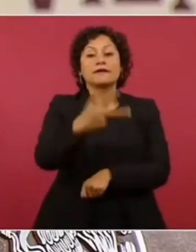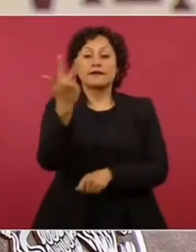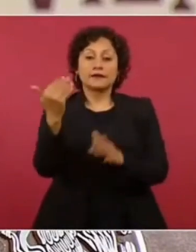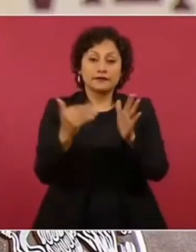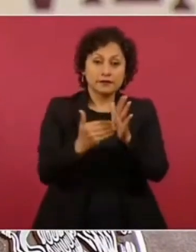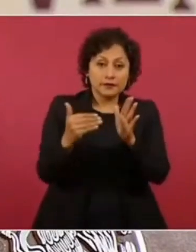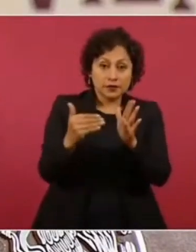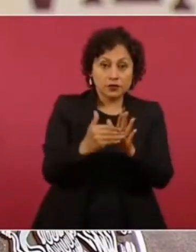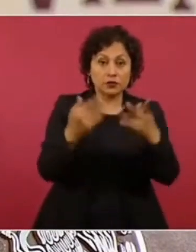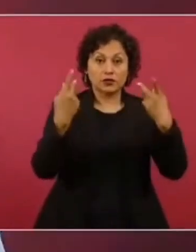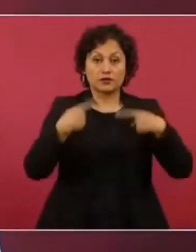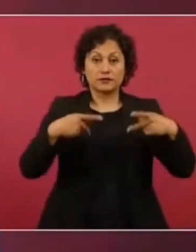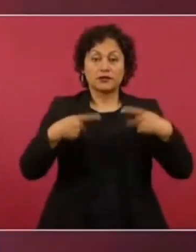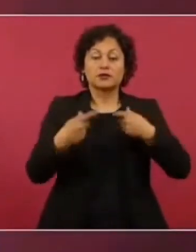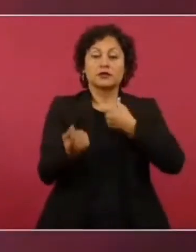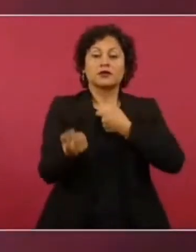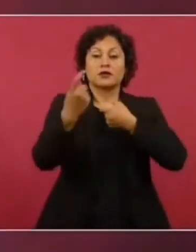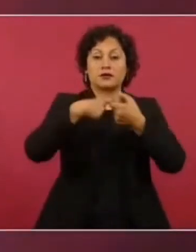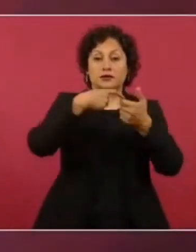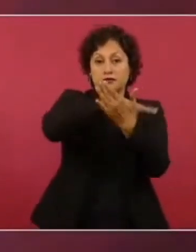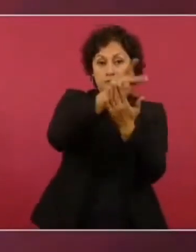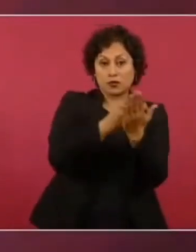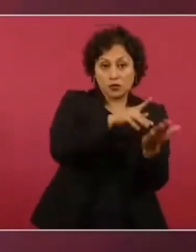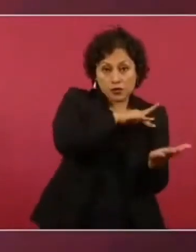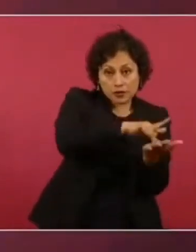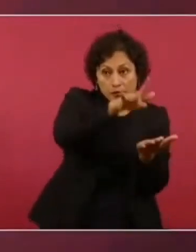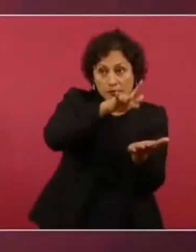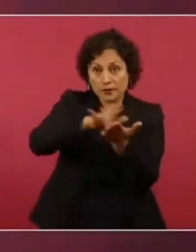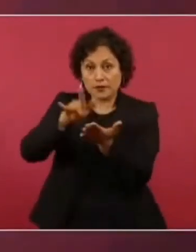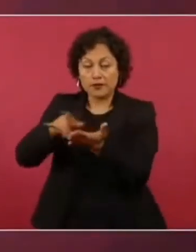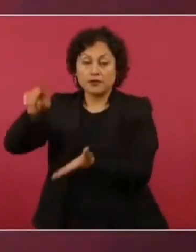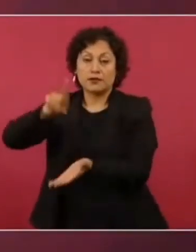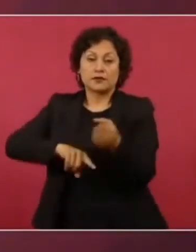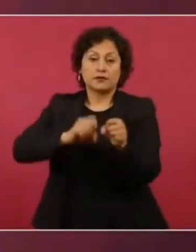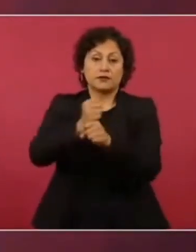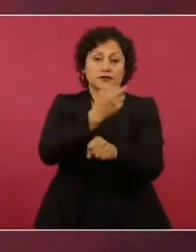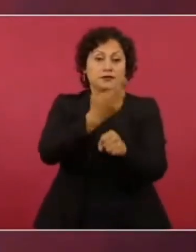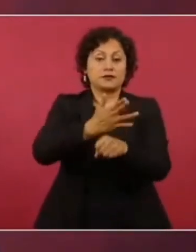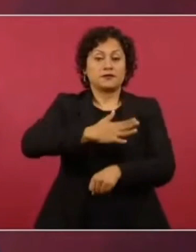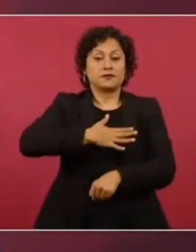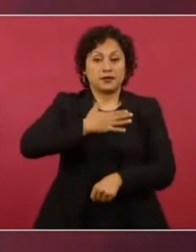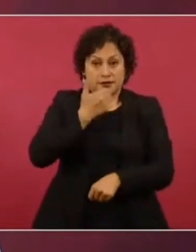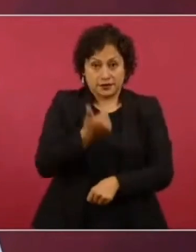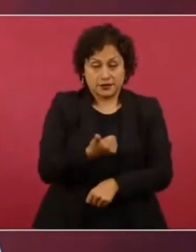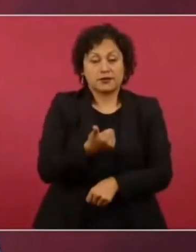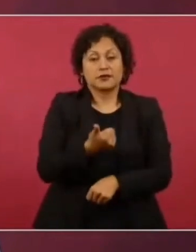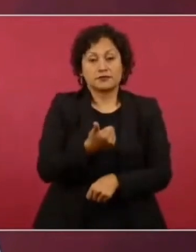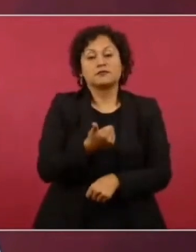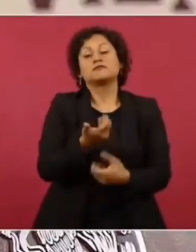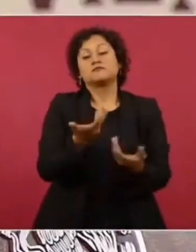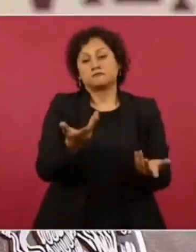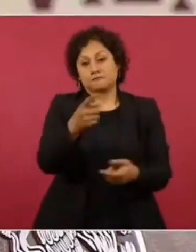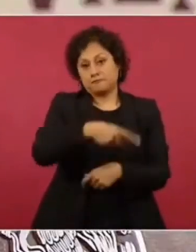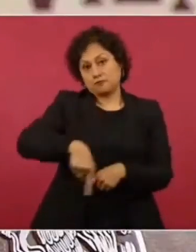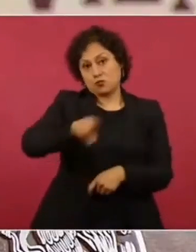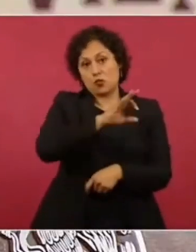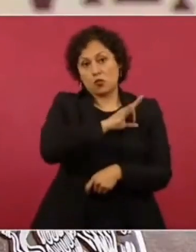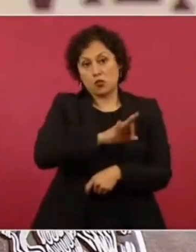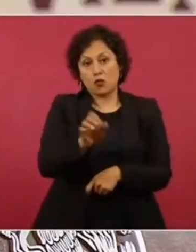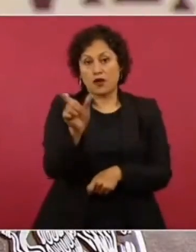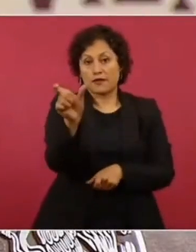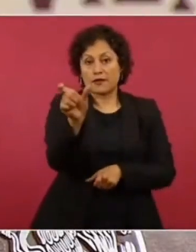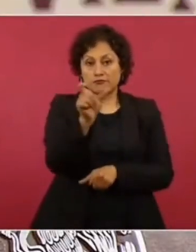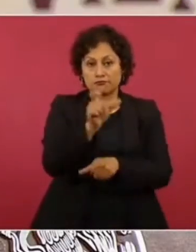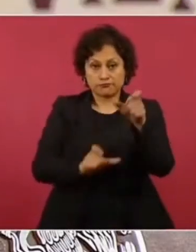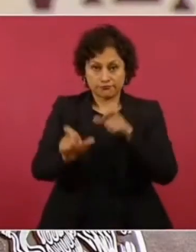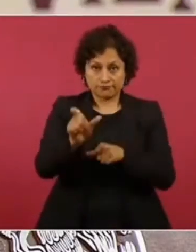derechohabientes de las pensiones y programas de la Secretaría de Bienestar y en general de los programas de Bienestar tengan su tarjeta